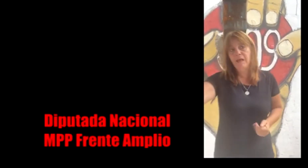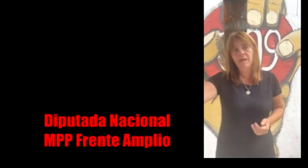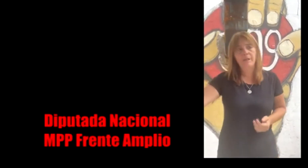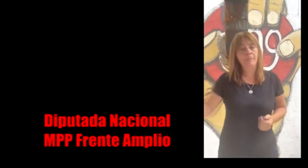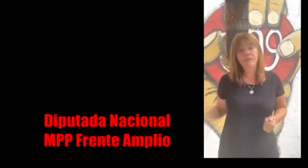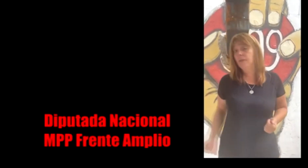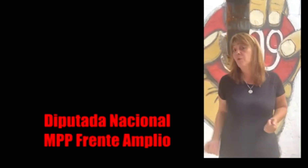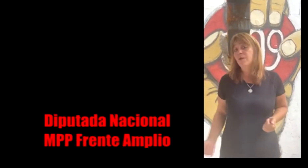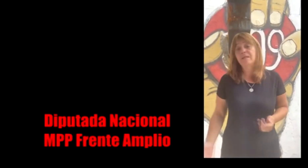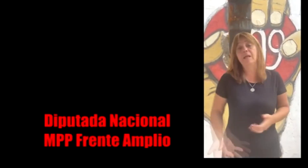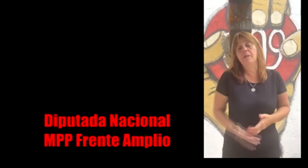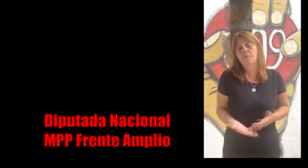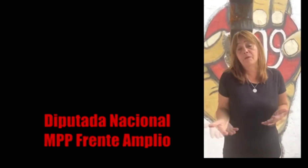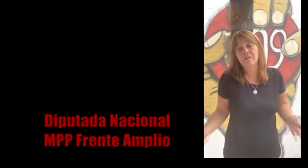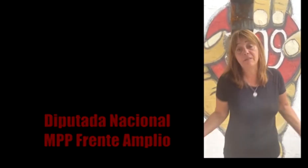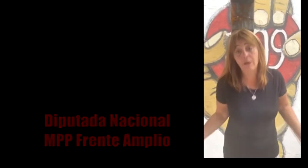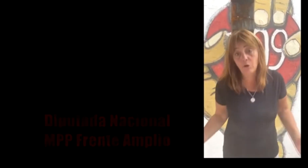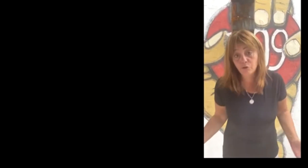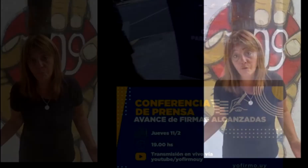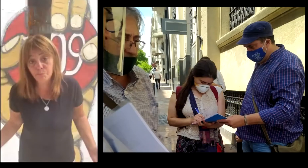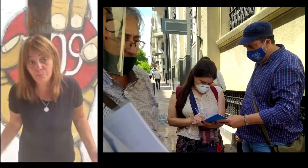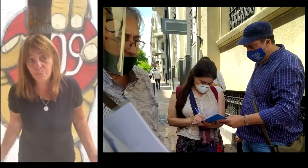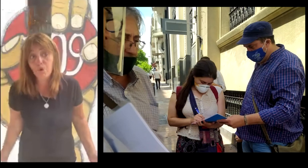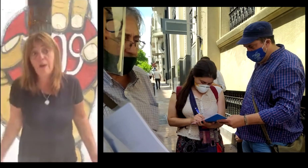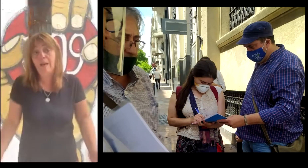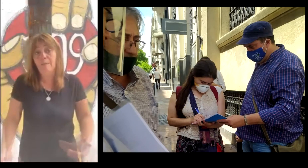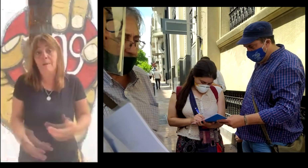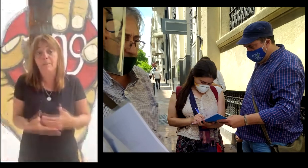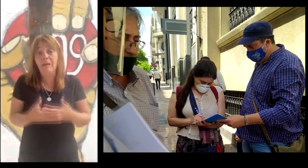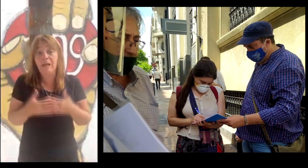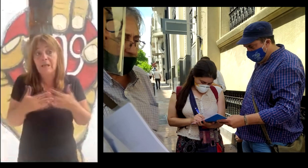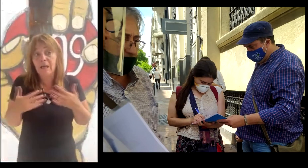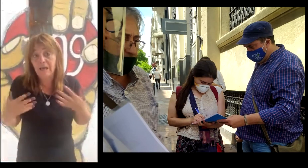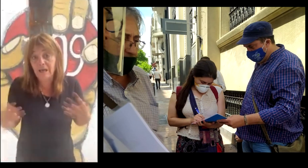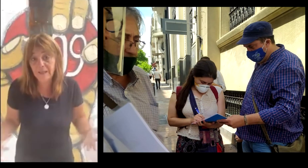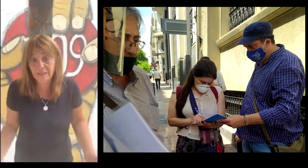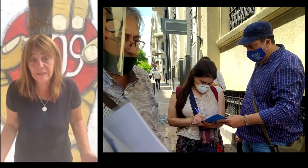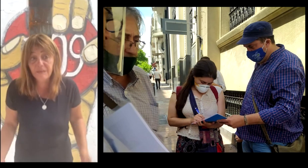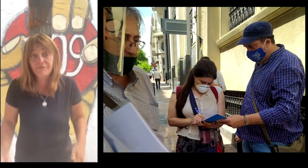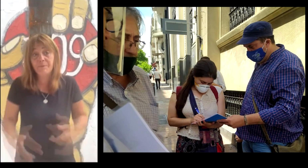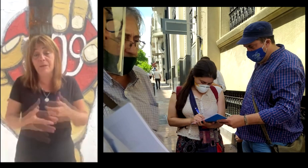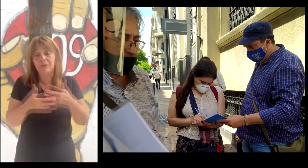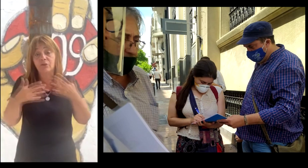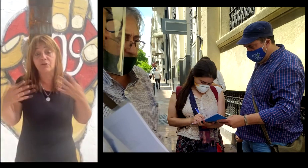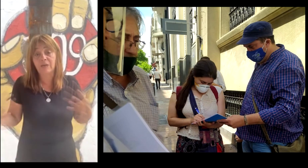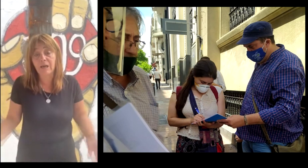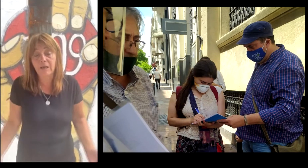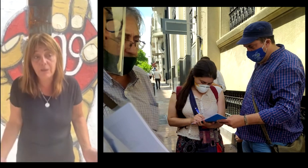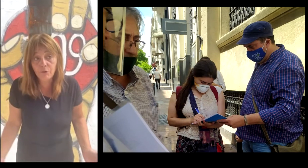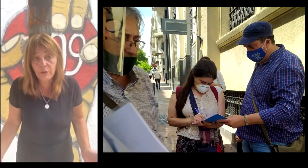que tenemos como gobierno. Un abrazo grande. Nos hablamos la semana que viene.